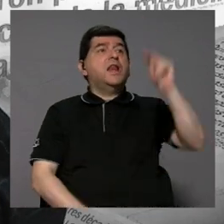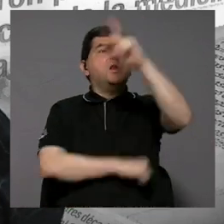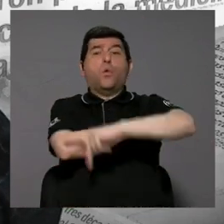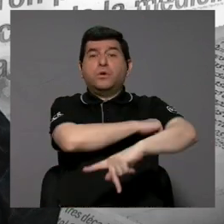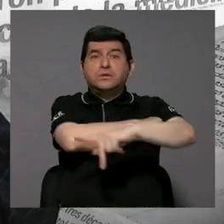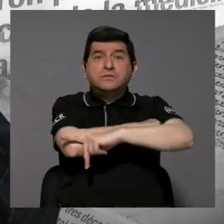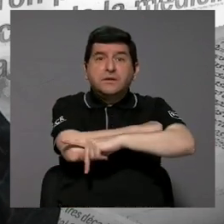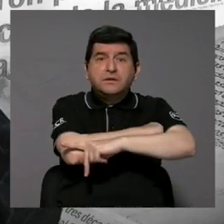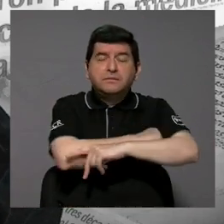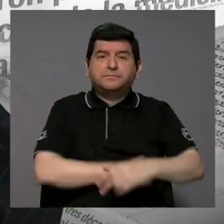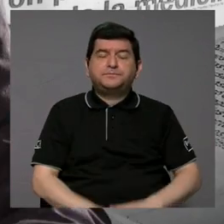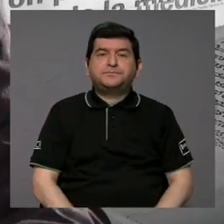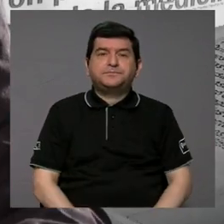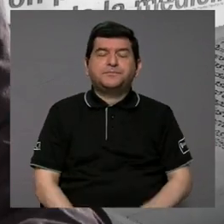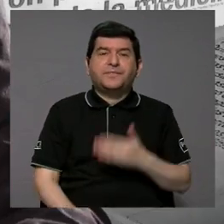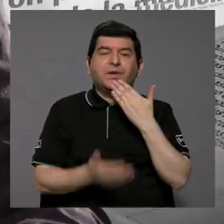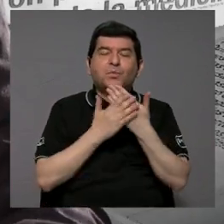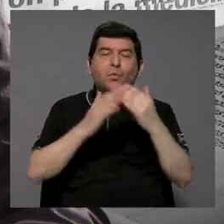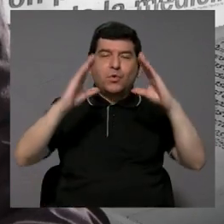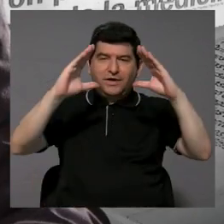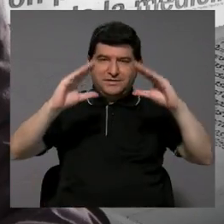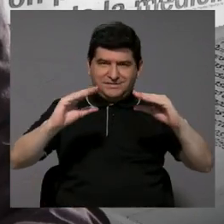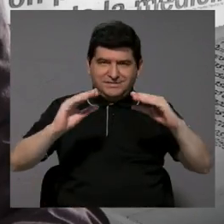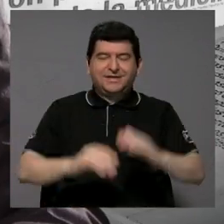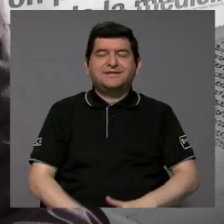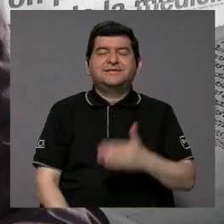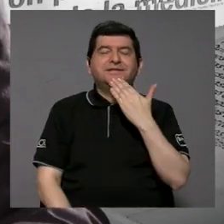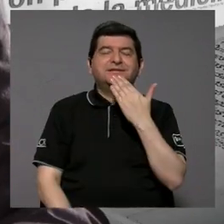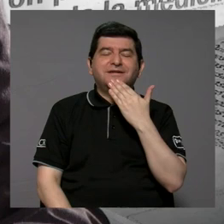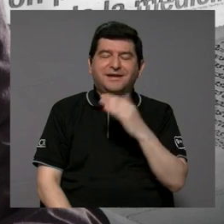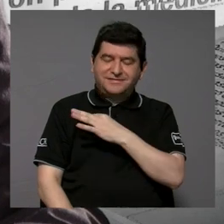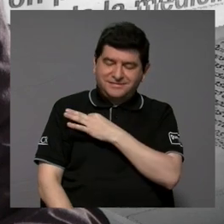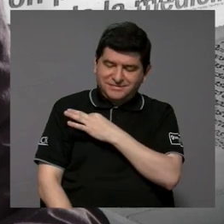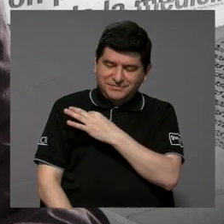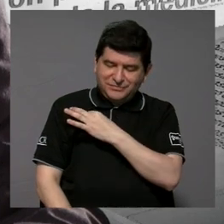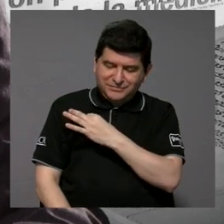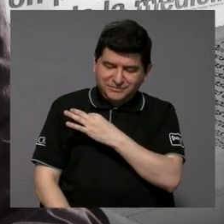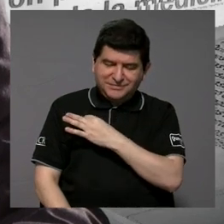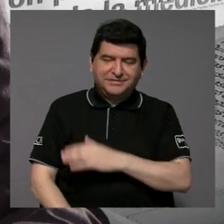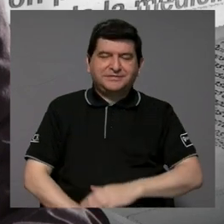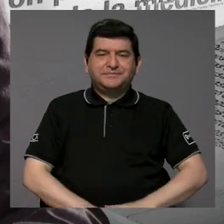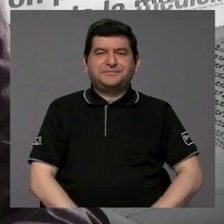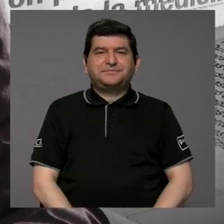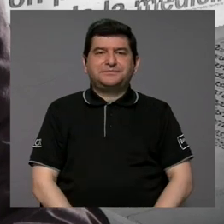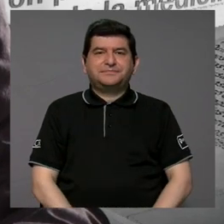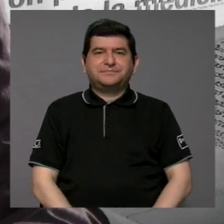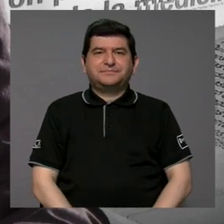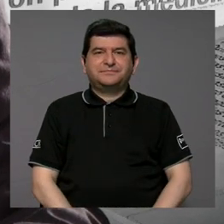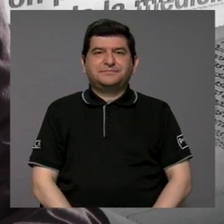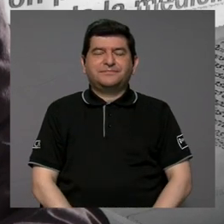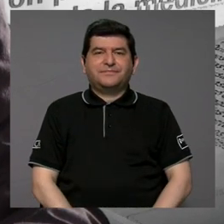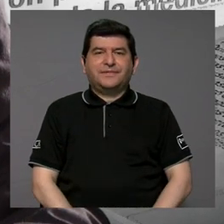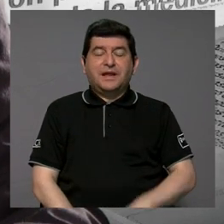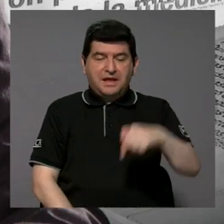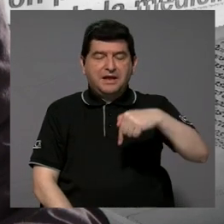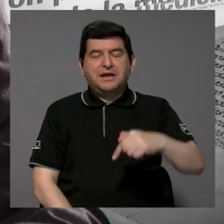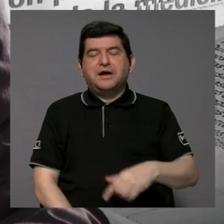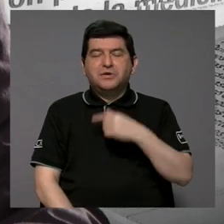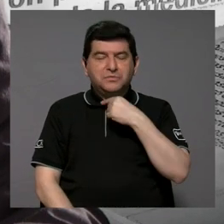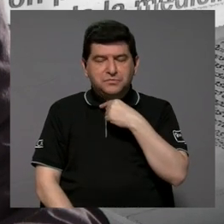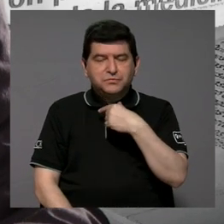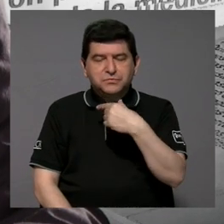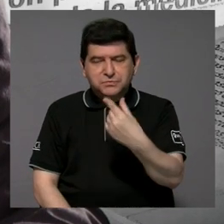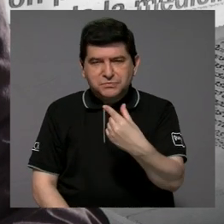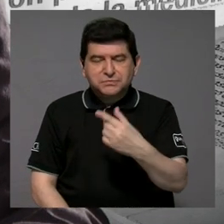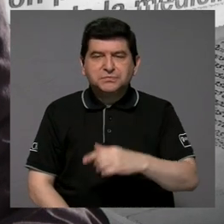del país. Buenas tardes, gracias a ustedes por la invitación. Estamos para servirles y